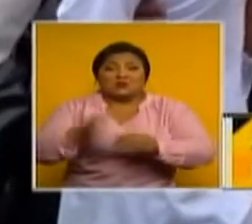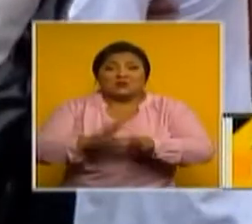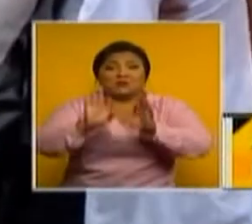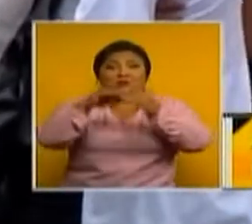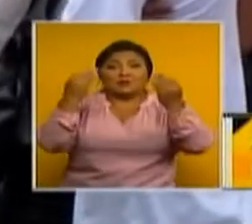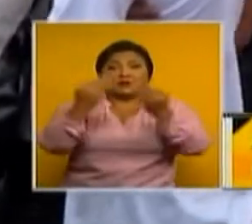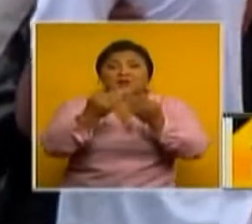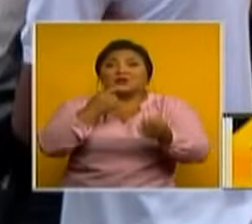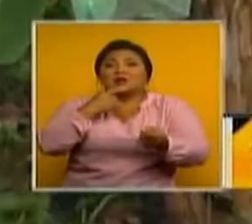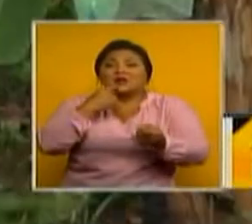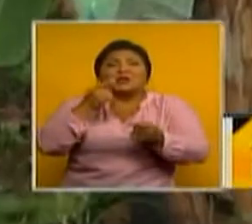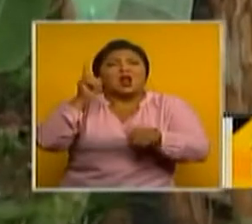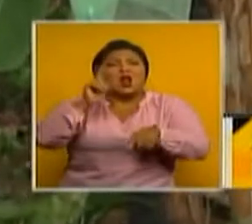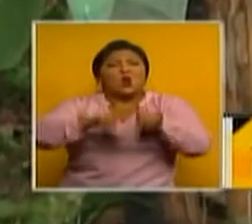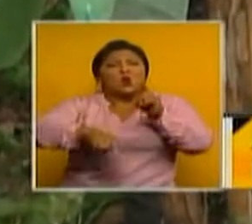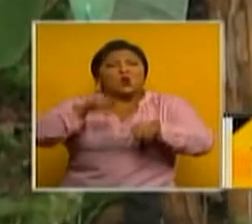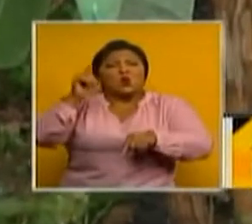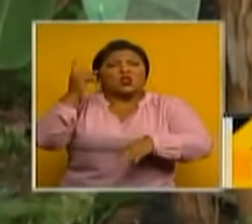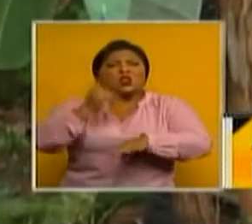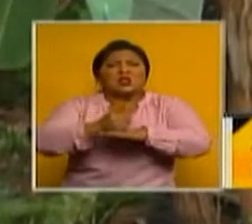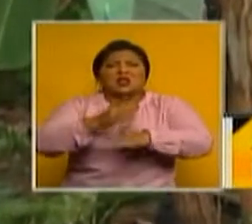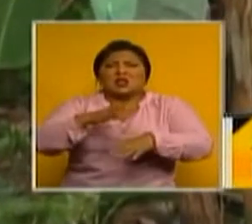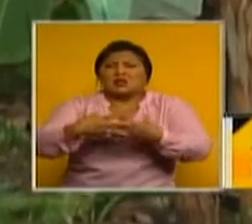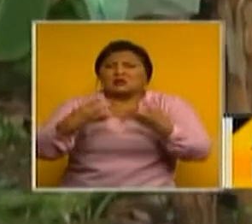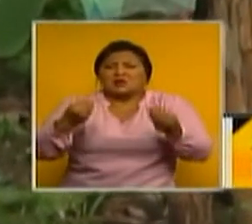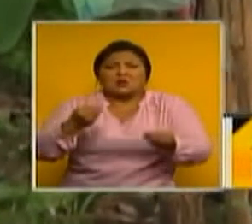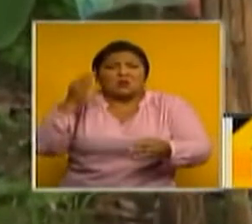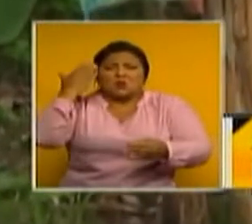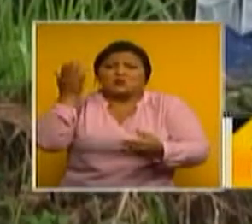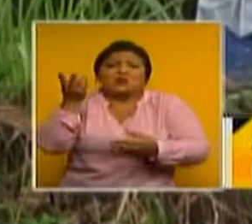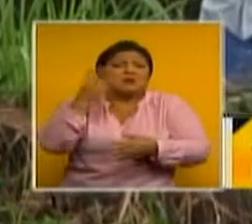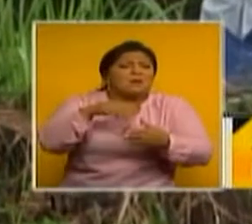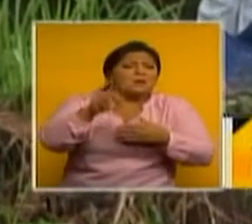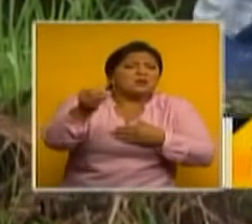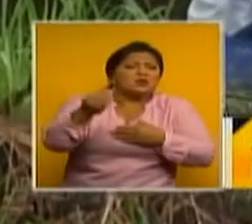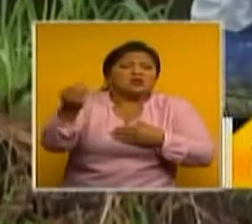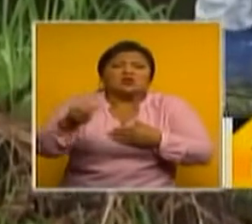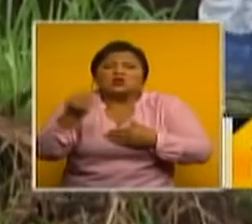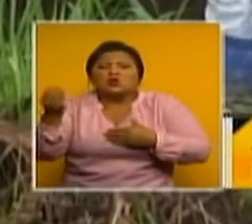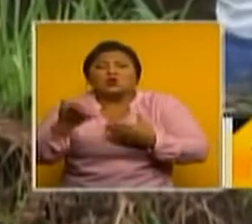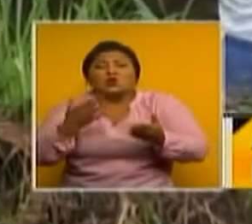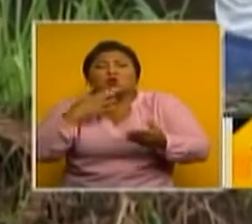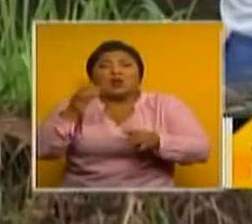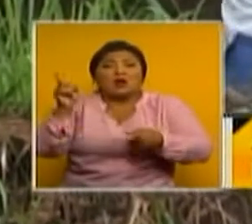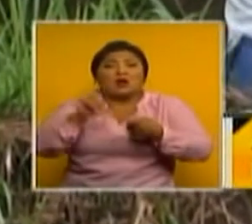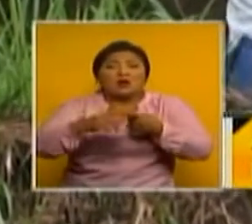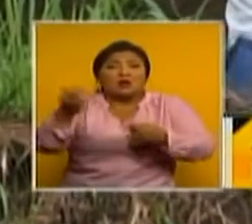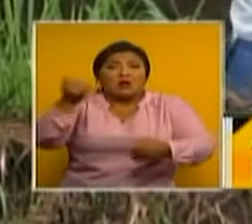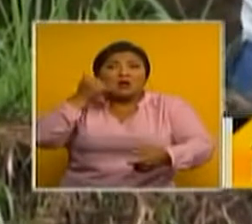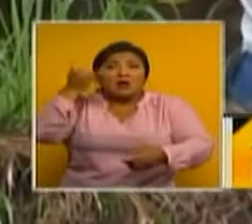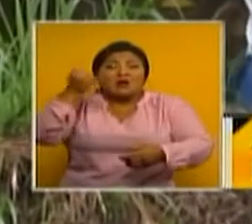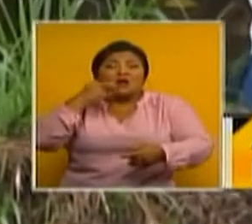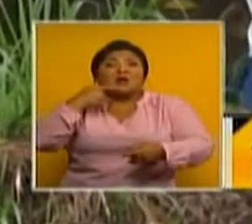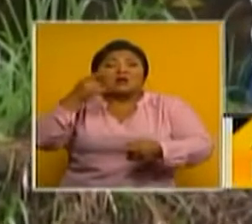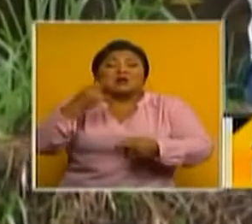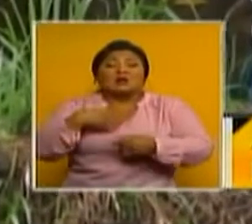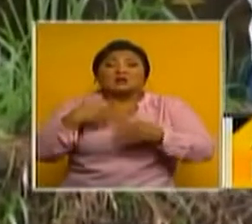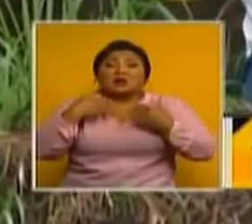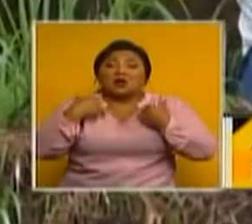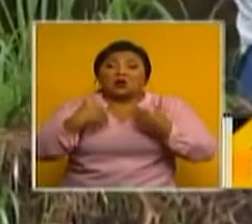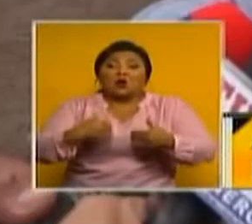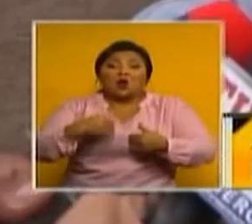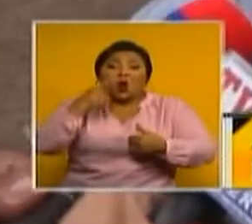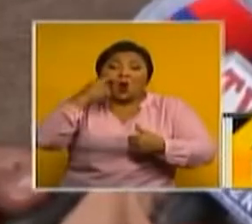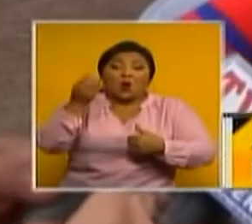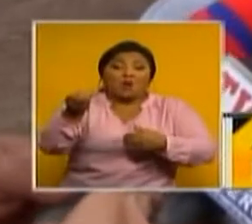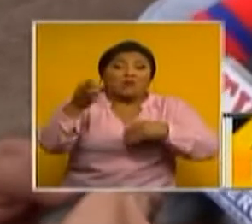comentan que llevaba varios días desaparecido y no sabían nada de él, hasta que recibieron una llamada de alerta de que éste se encontraba sin